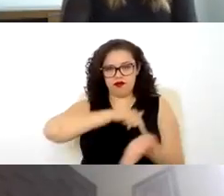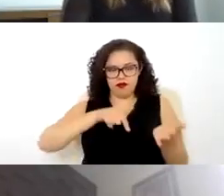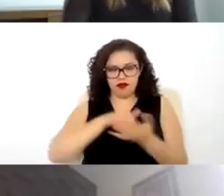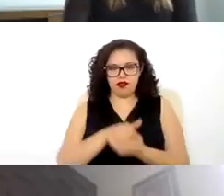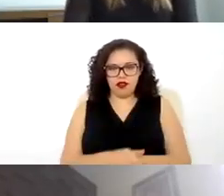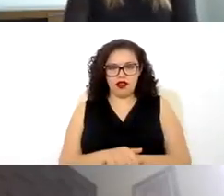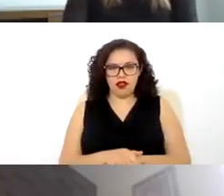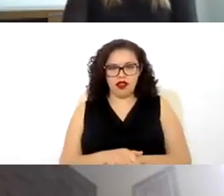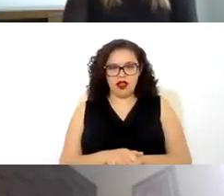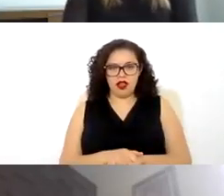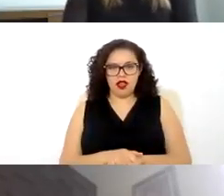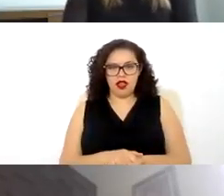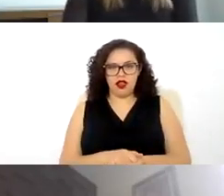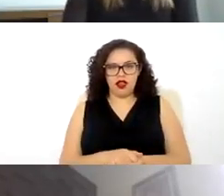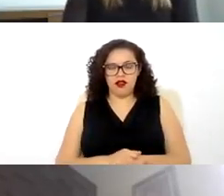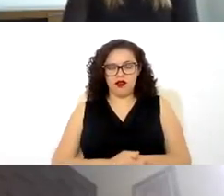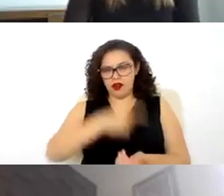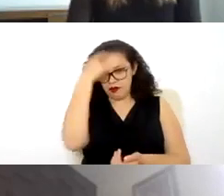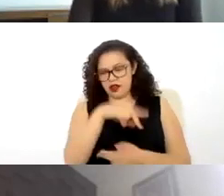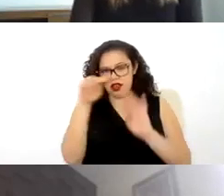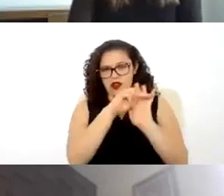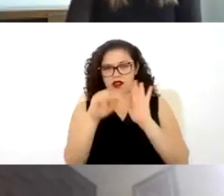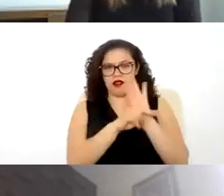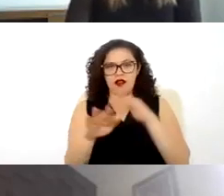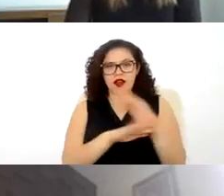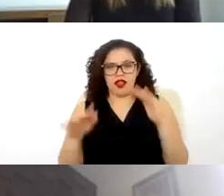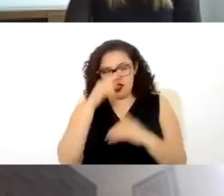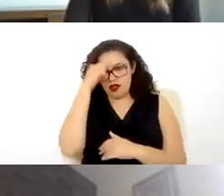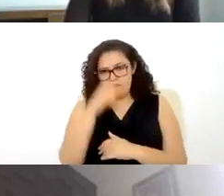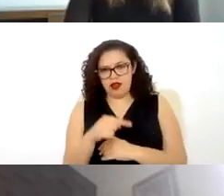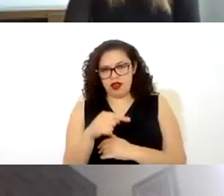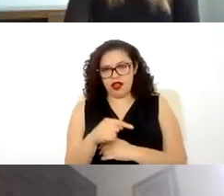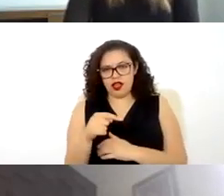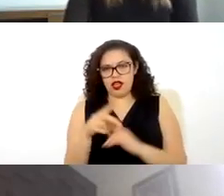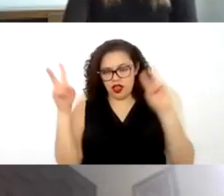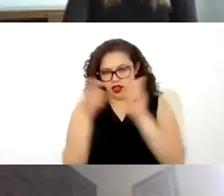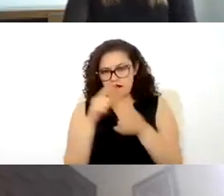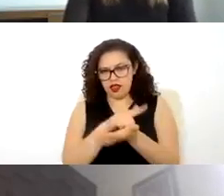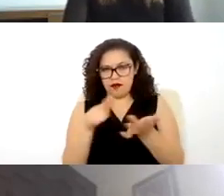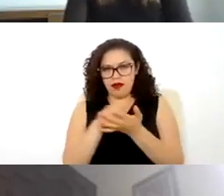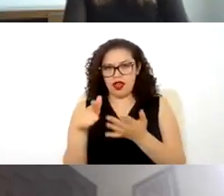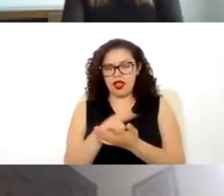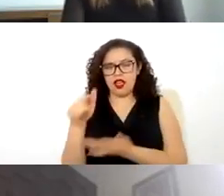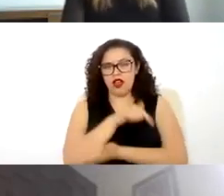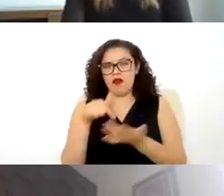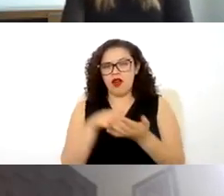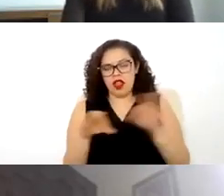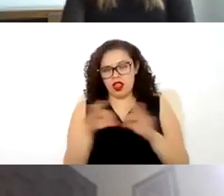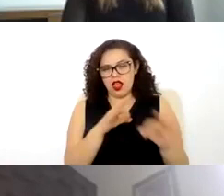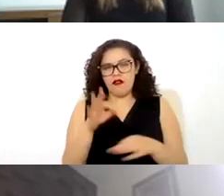trabajadores las normas mínimas en materia de seguridad y higiene que debe contener el centro de trabajo